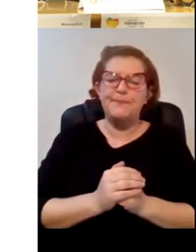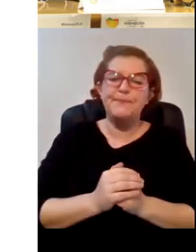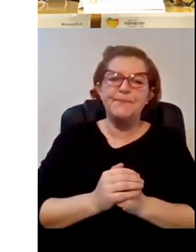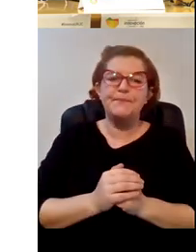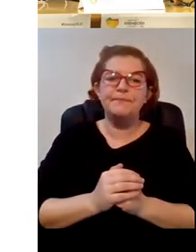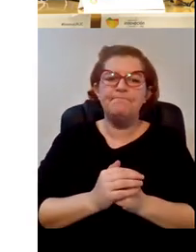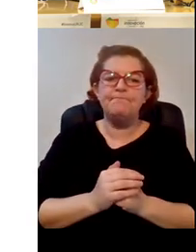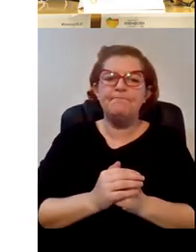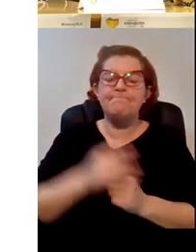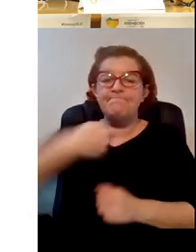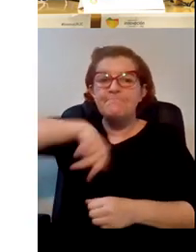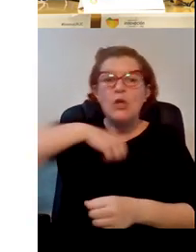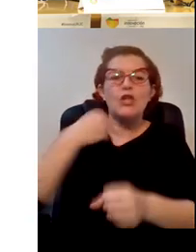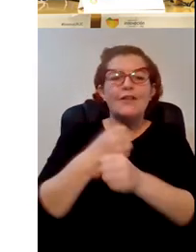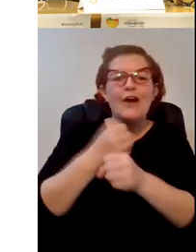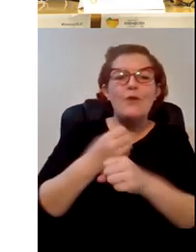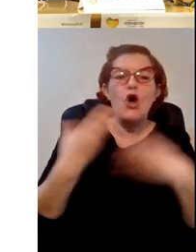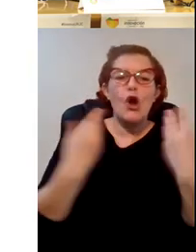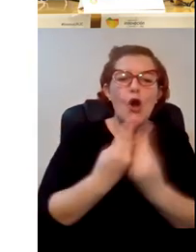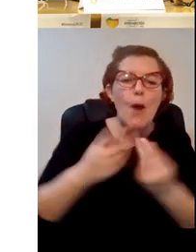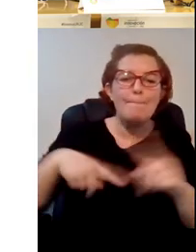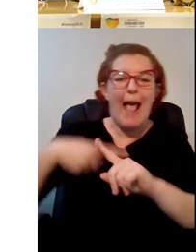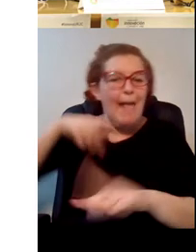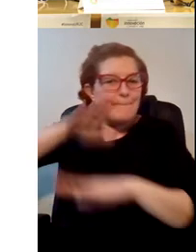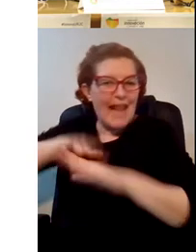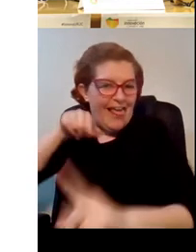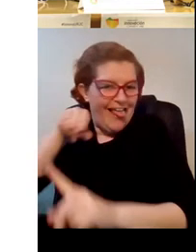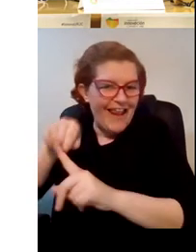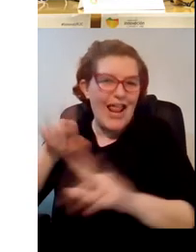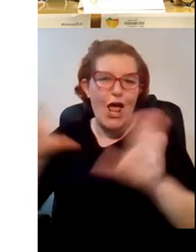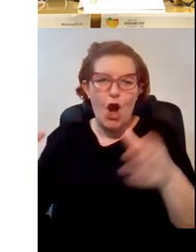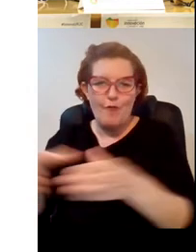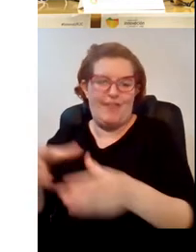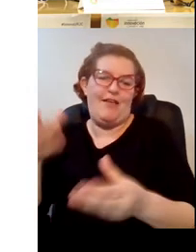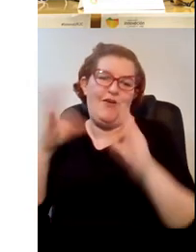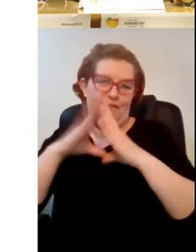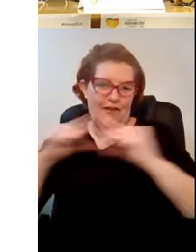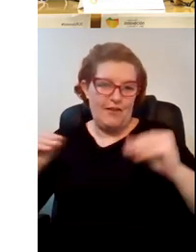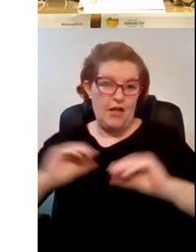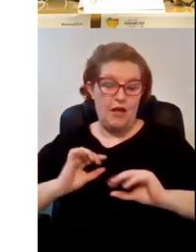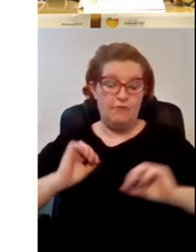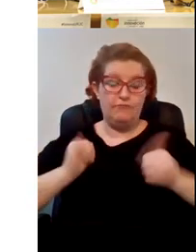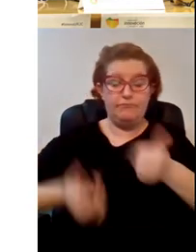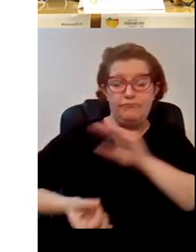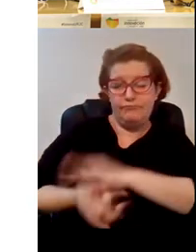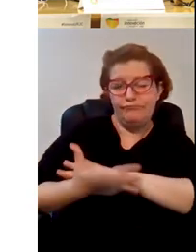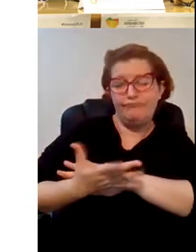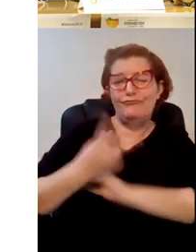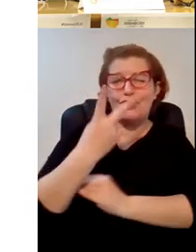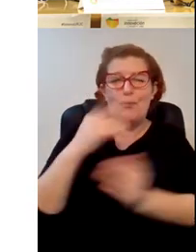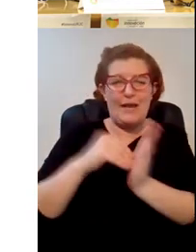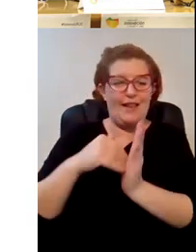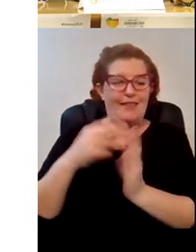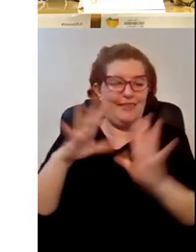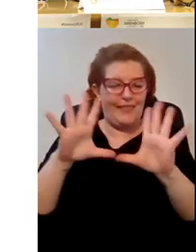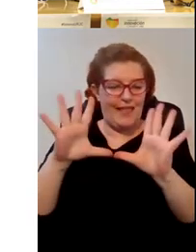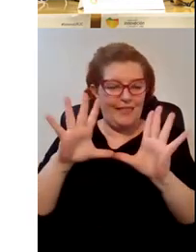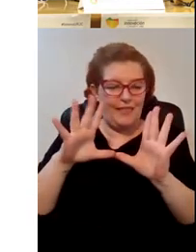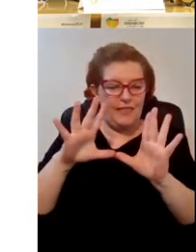trabajamos con y para la comunidad universitaria vale comenzamos en el 2010 nuestra actividad y estas son nuestras redes